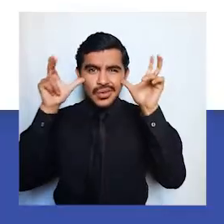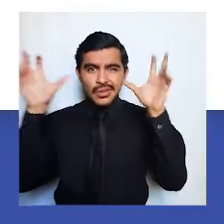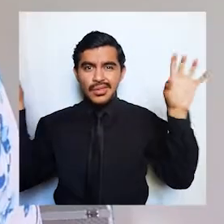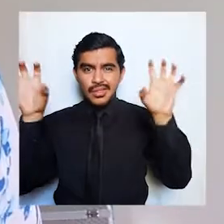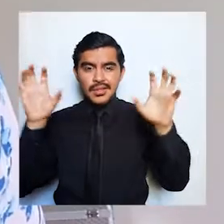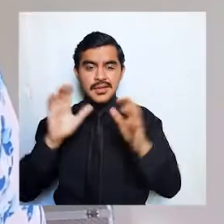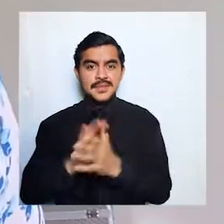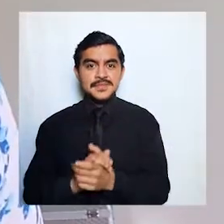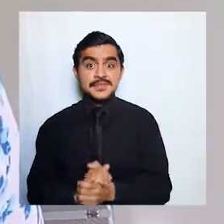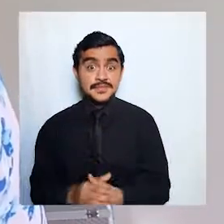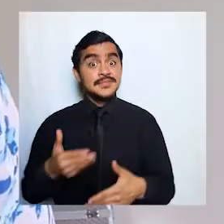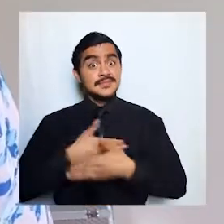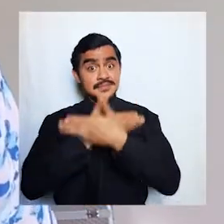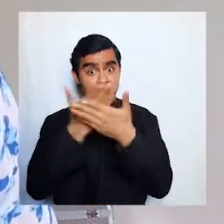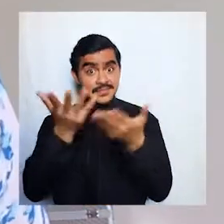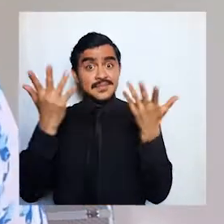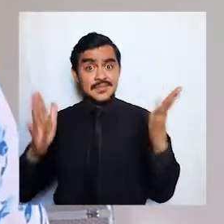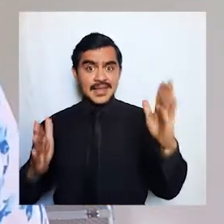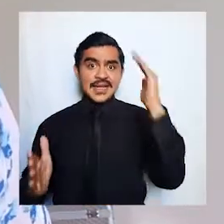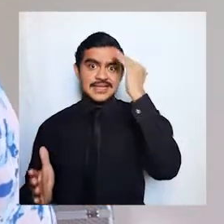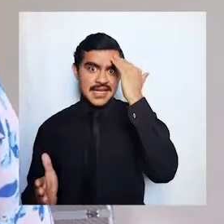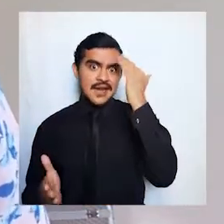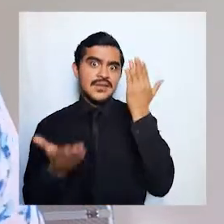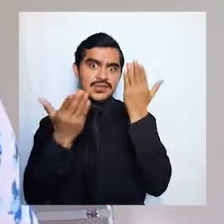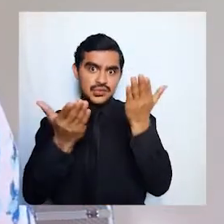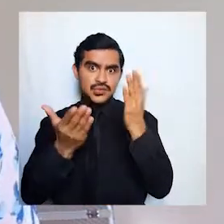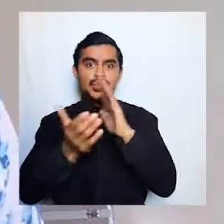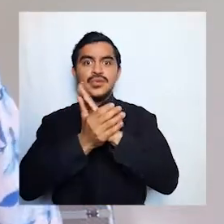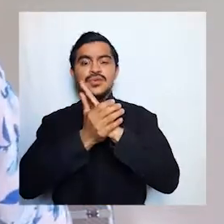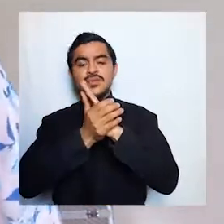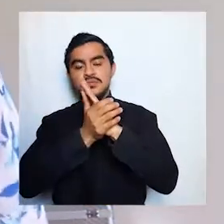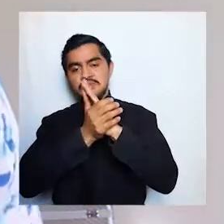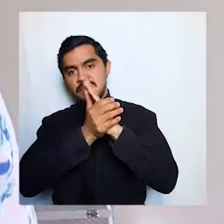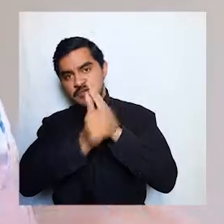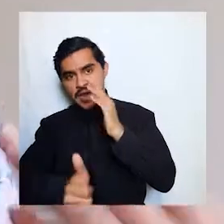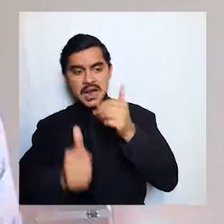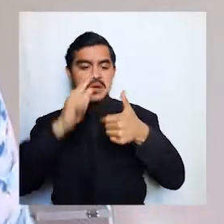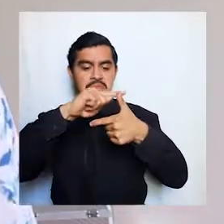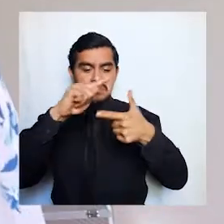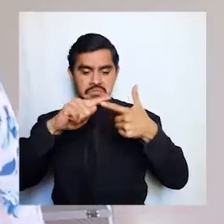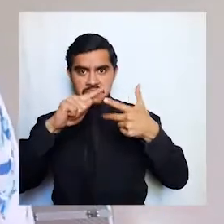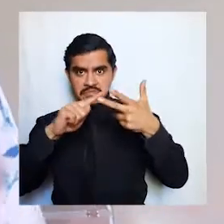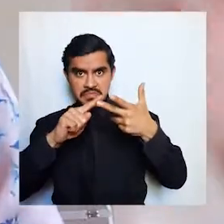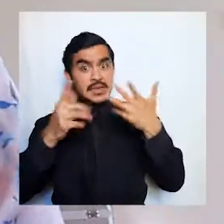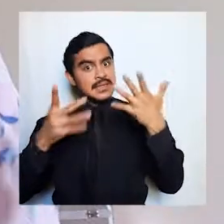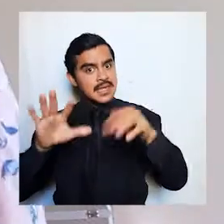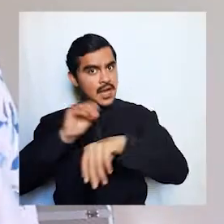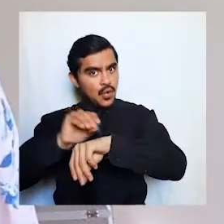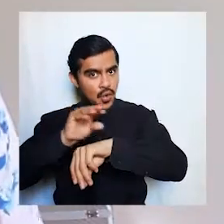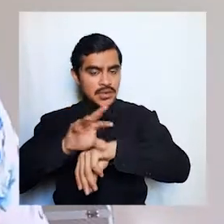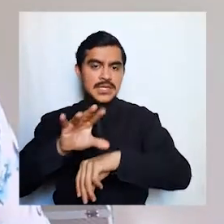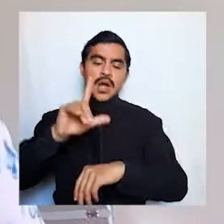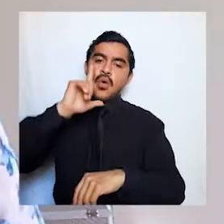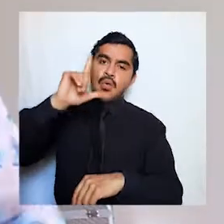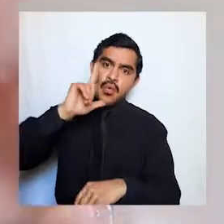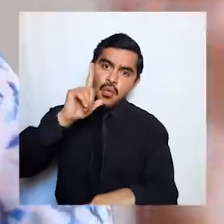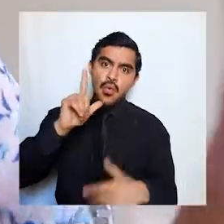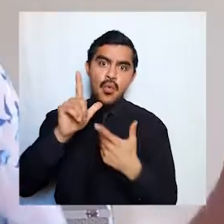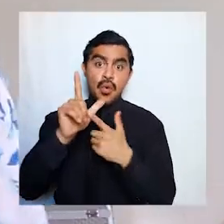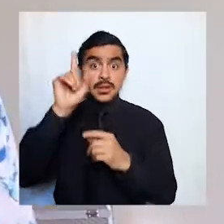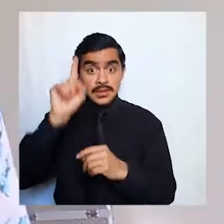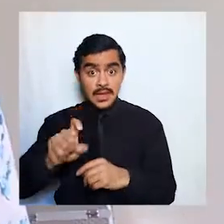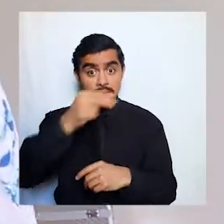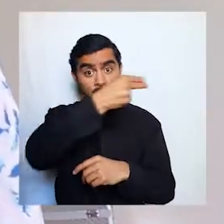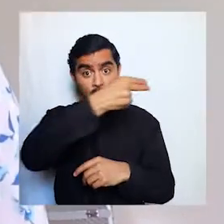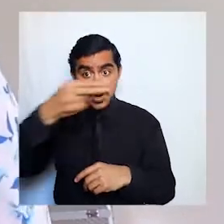ruido chicos ahora que ya sabemos qué tipo de talentos queremos mostrar ya tenemos algunos tips con la iluminación cuándo debe ser